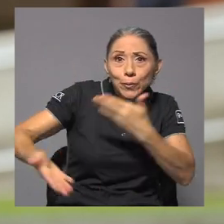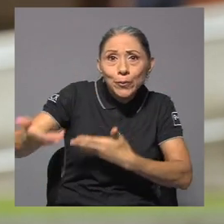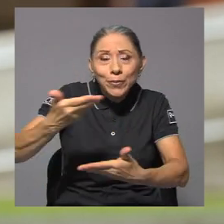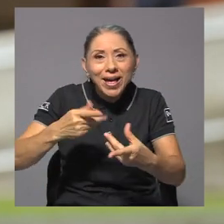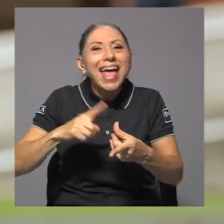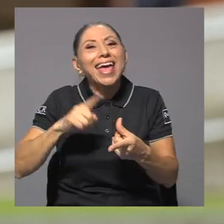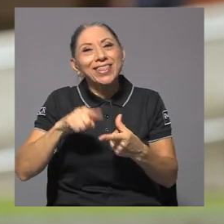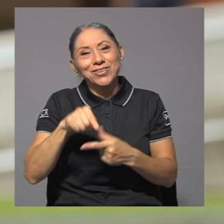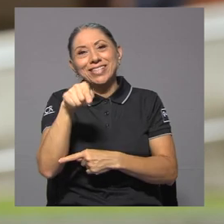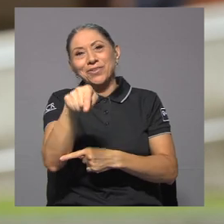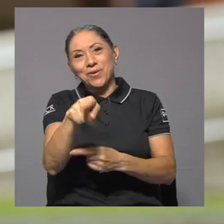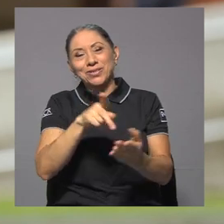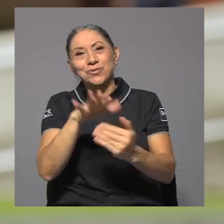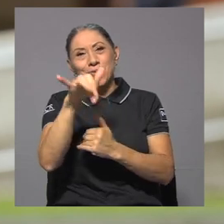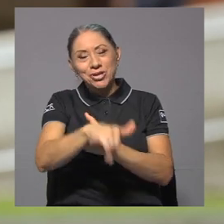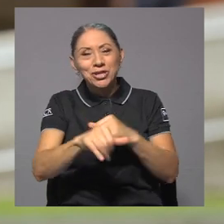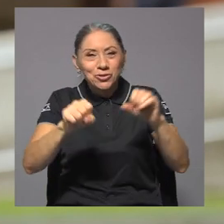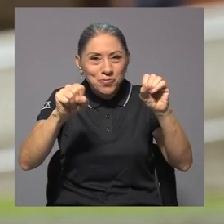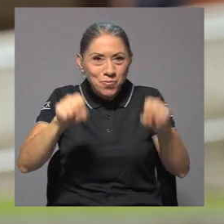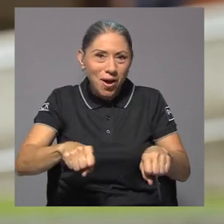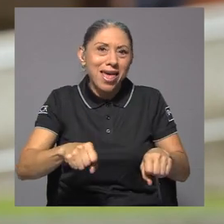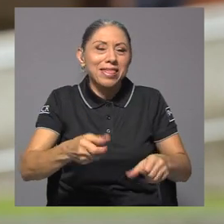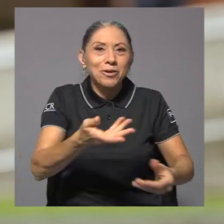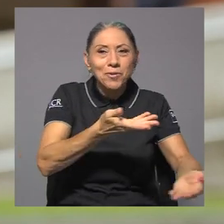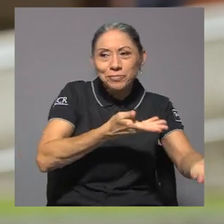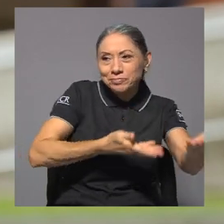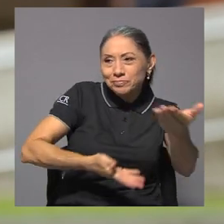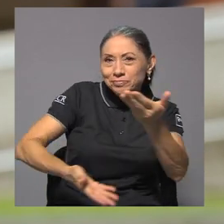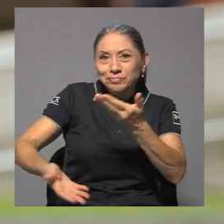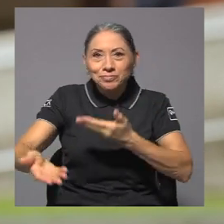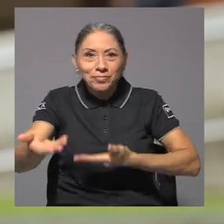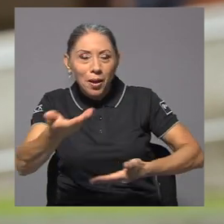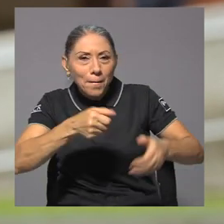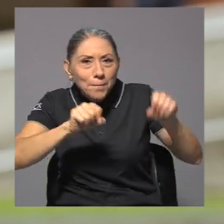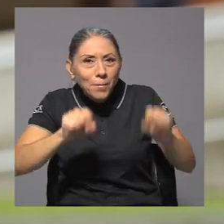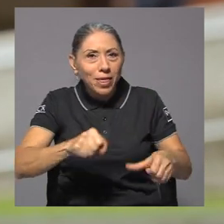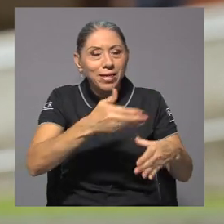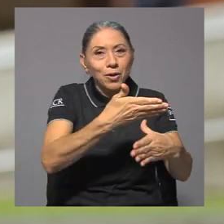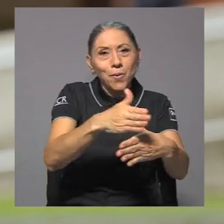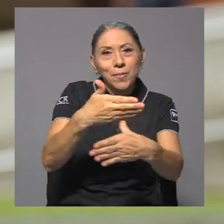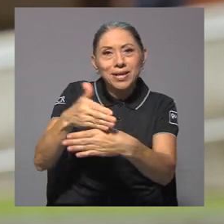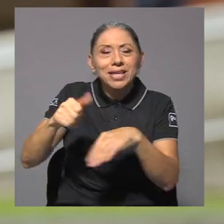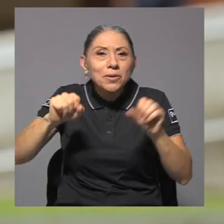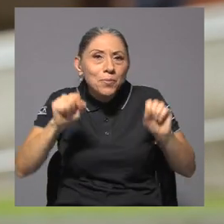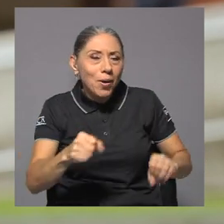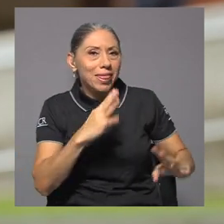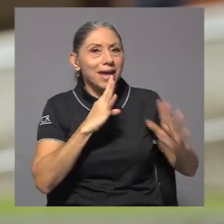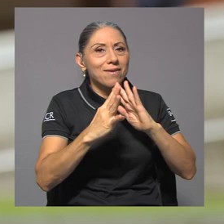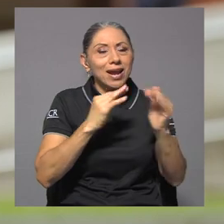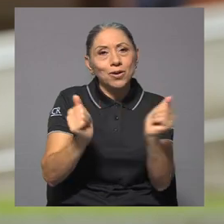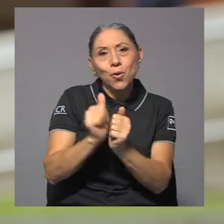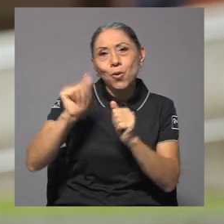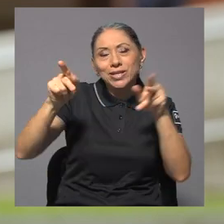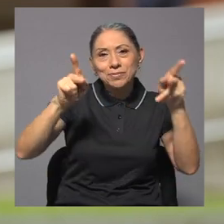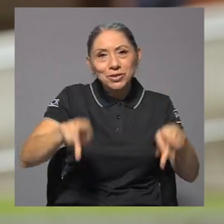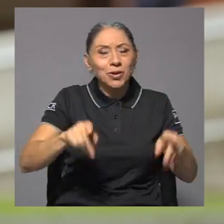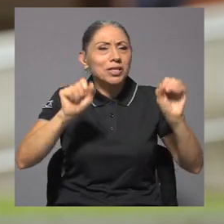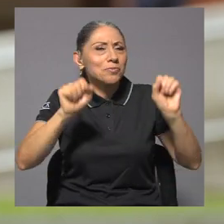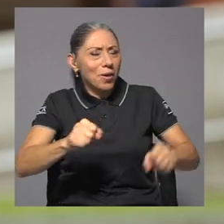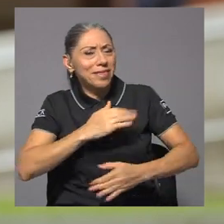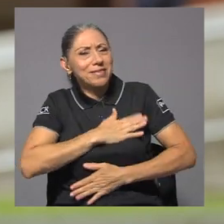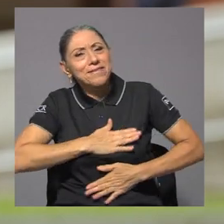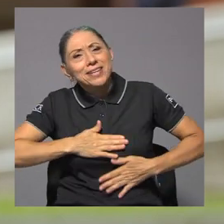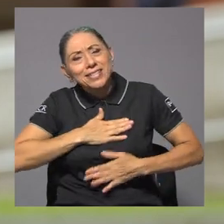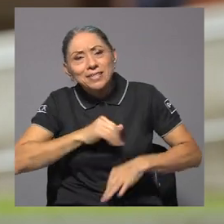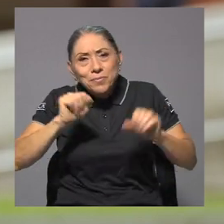Claro. Entonces, los proyectos les permitieron tener ese espacio para poder compartir, para poder hablar con otras personas, para